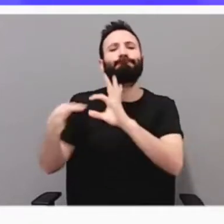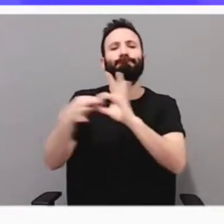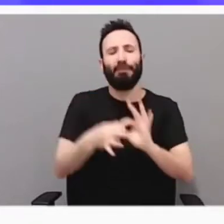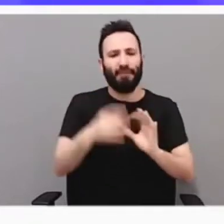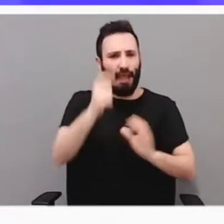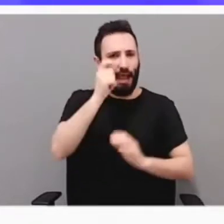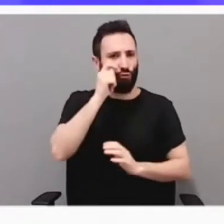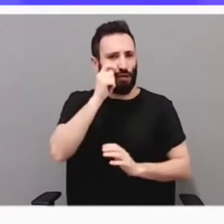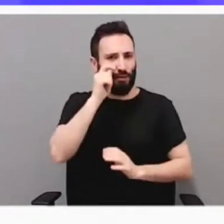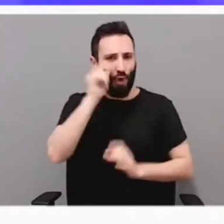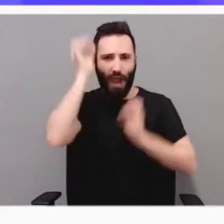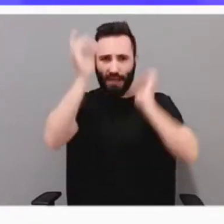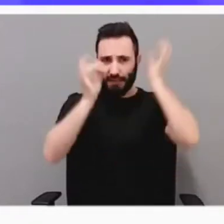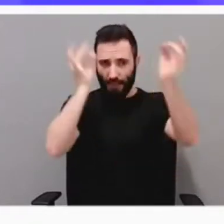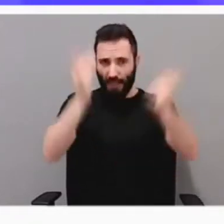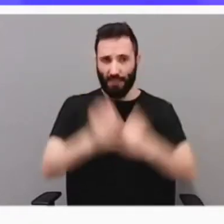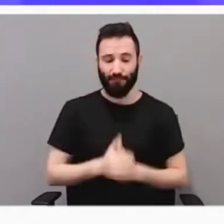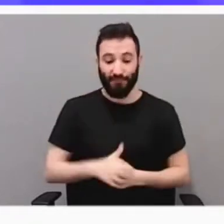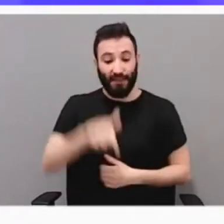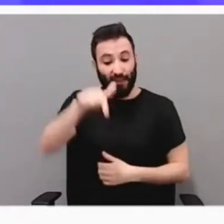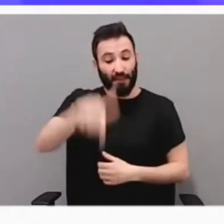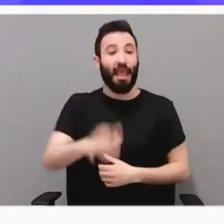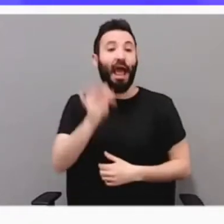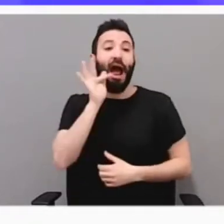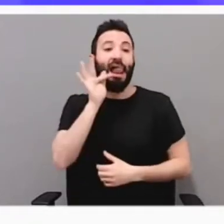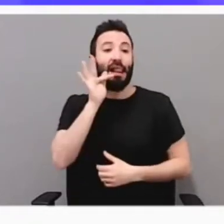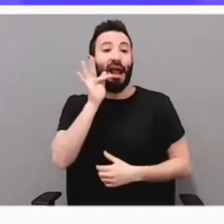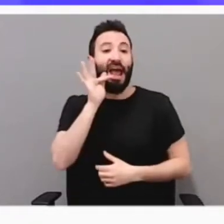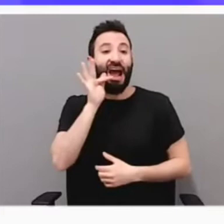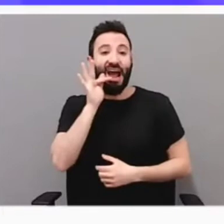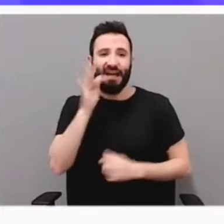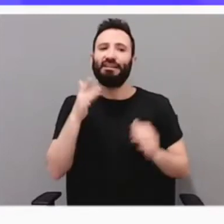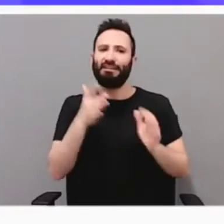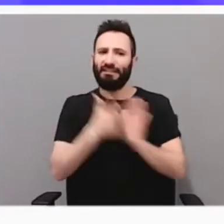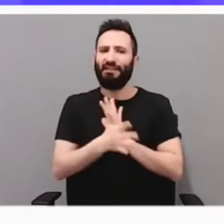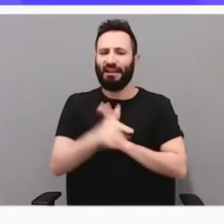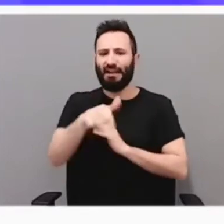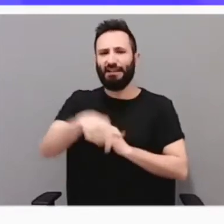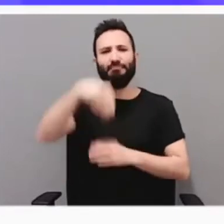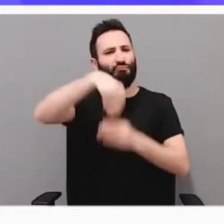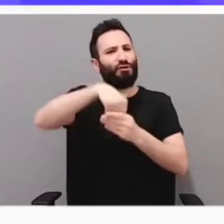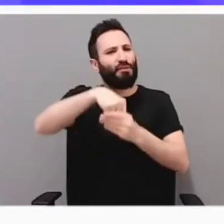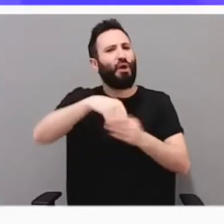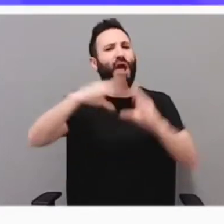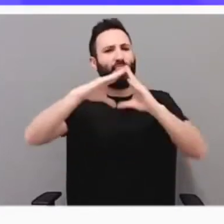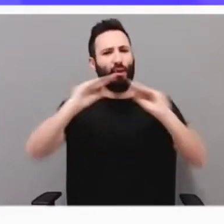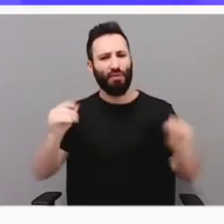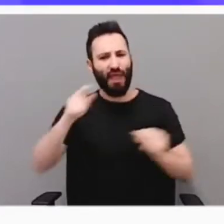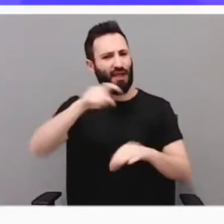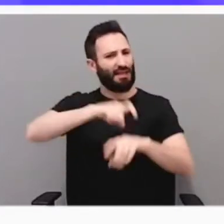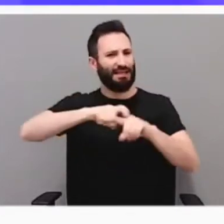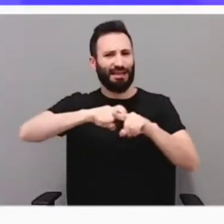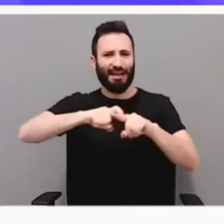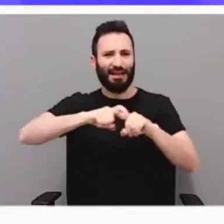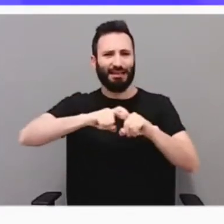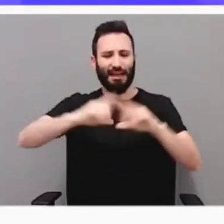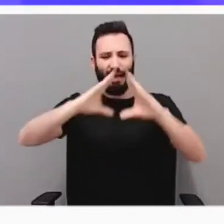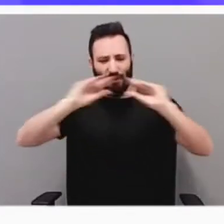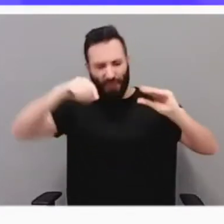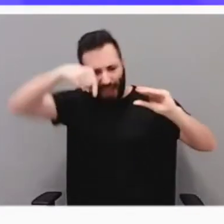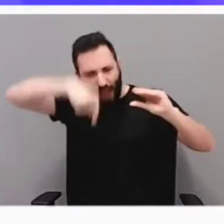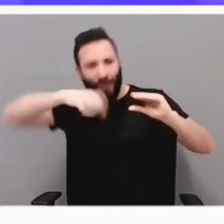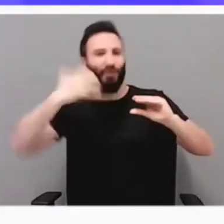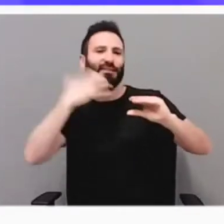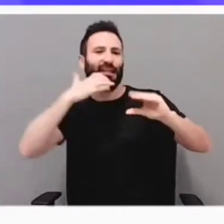Alcalá es un municipio típico del interior de Andalucía, muy característico de las comarcas subbéticas, en lo que